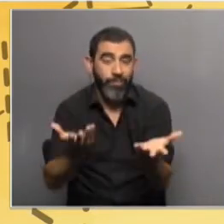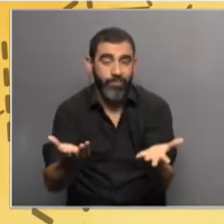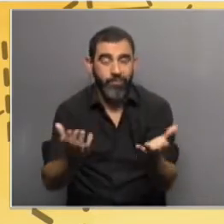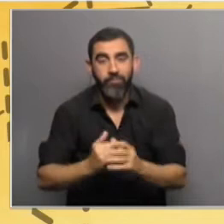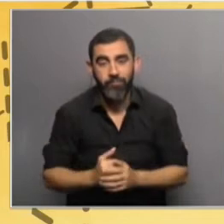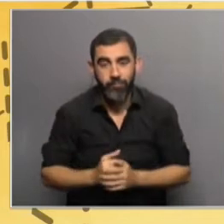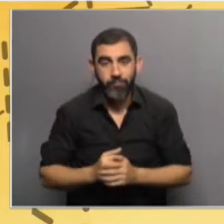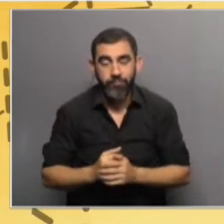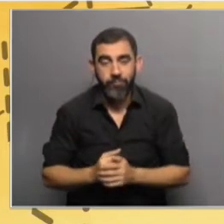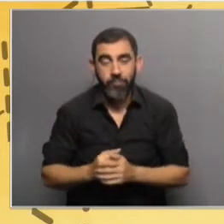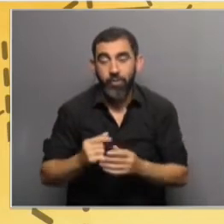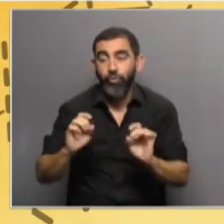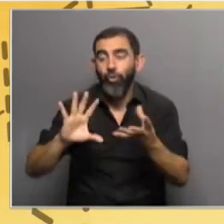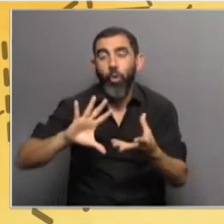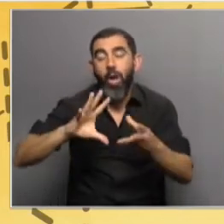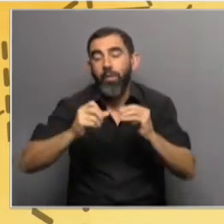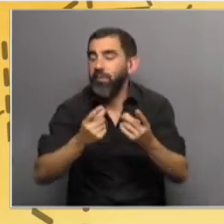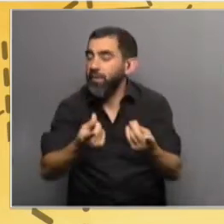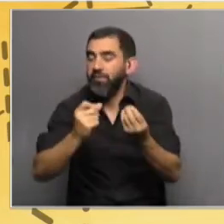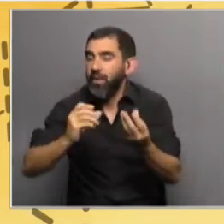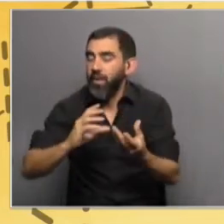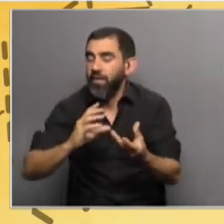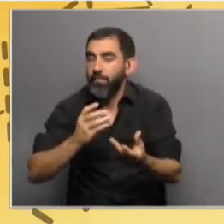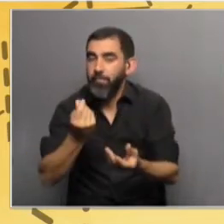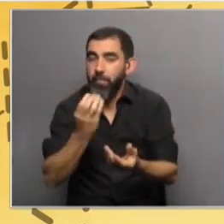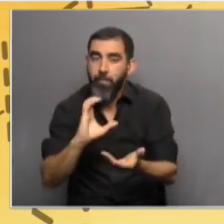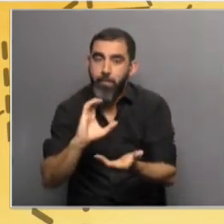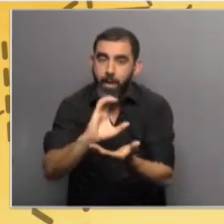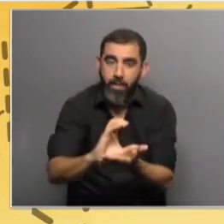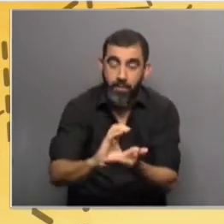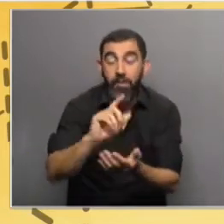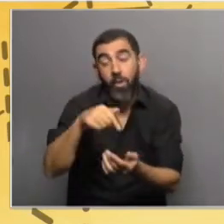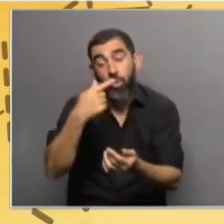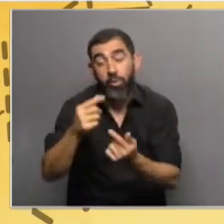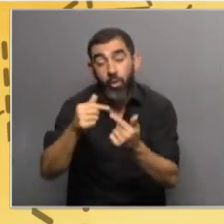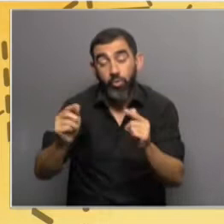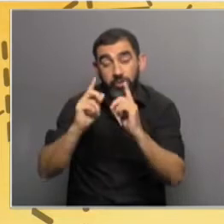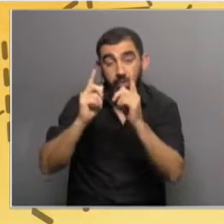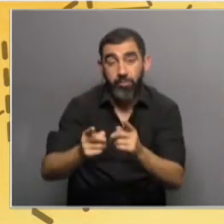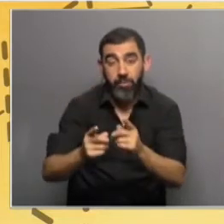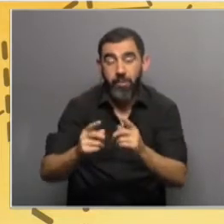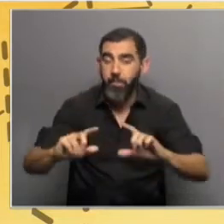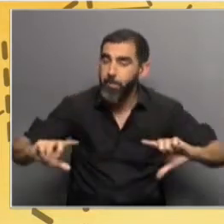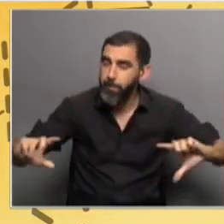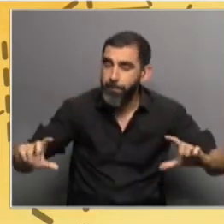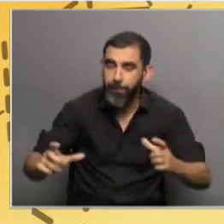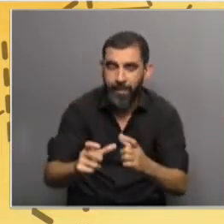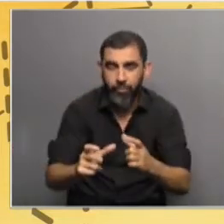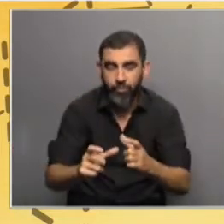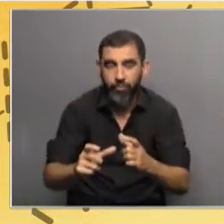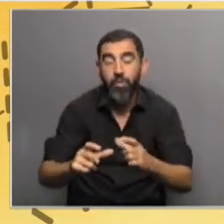porque las medidas de adaptación requieren financiamiento, y también tenemos la otra cara de la moneda, que es la mitigación, es decir,